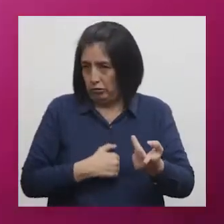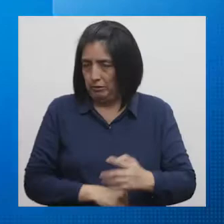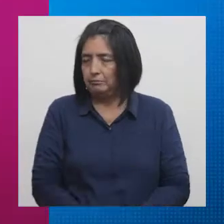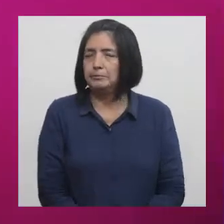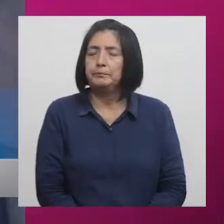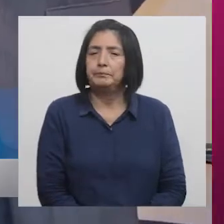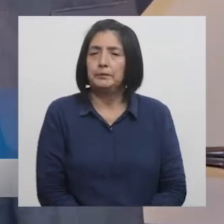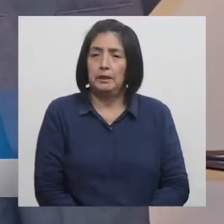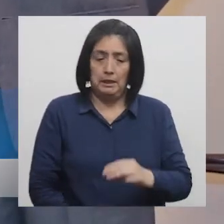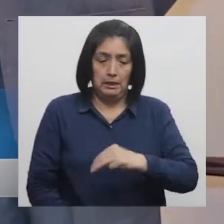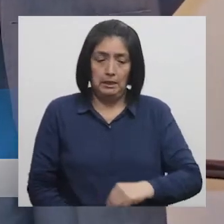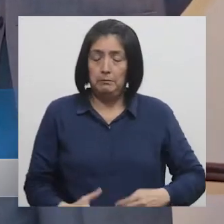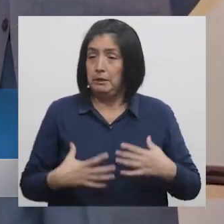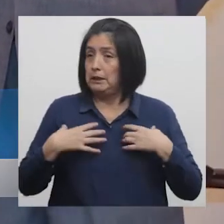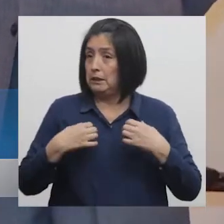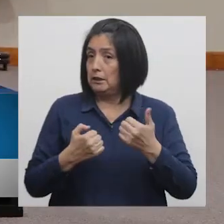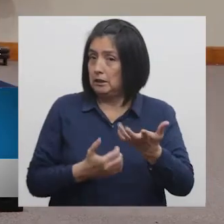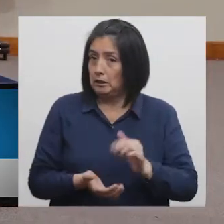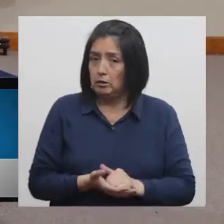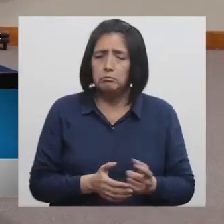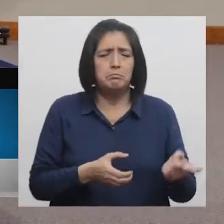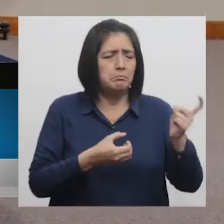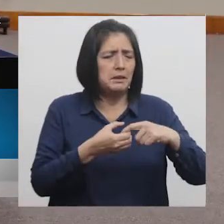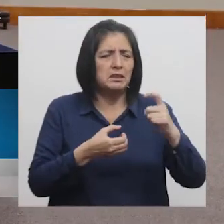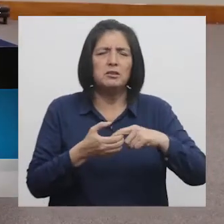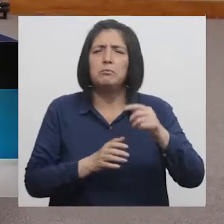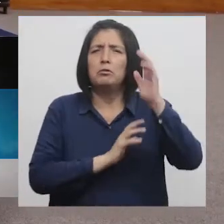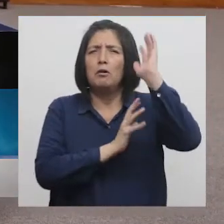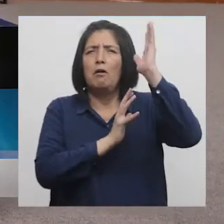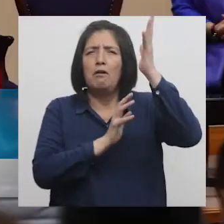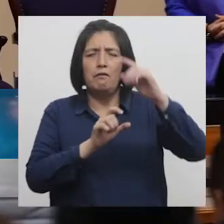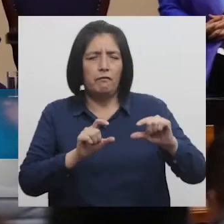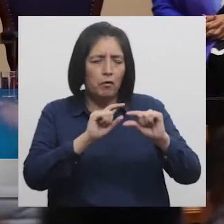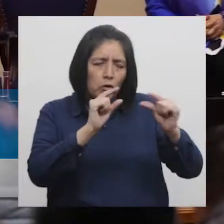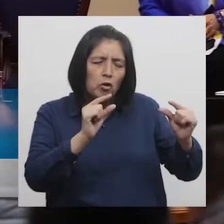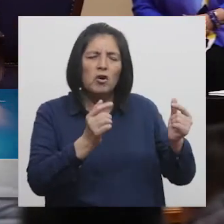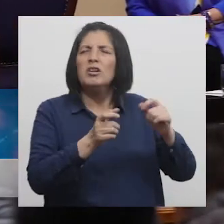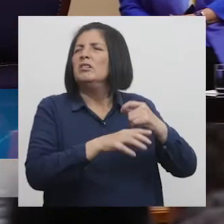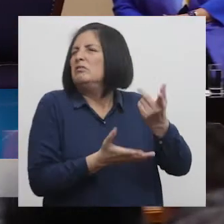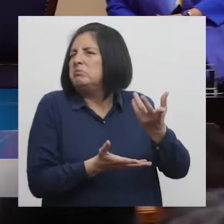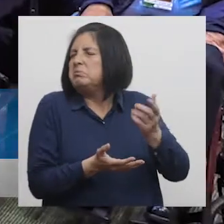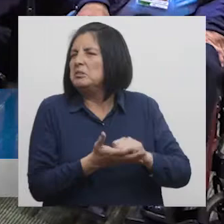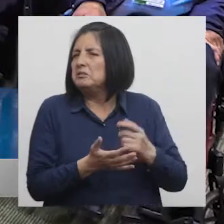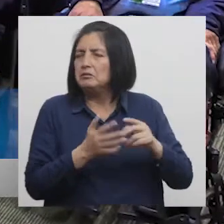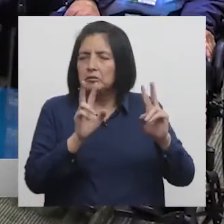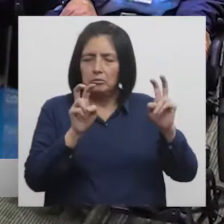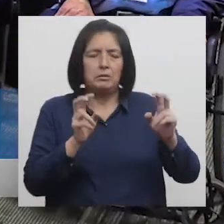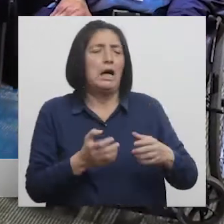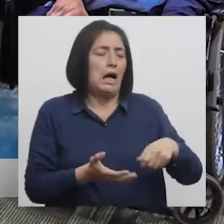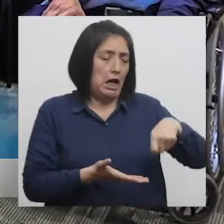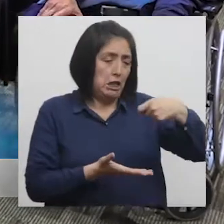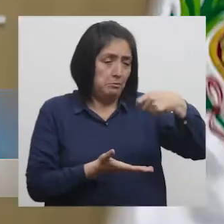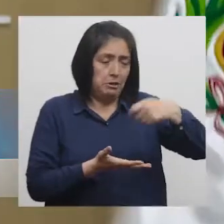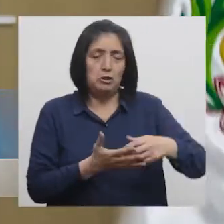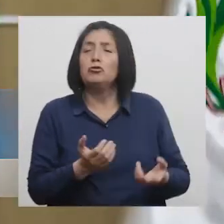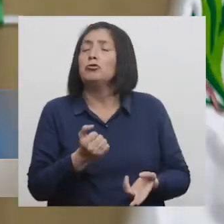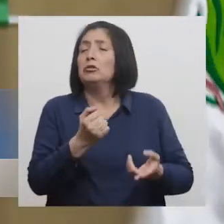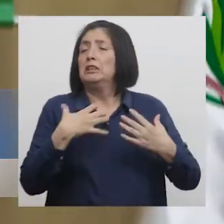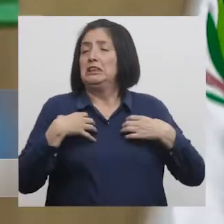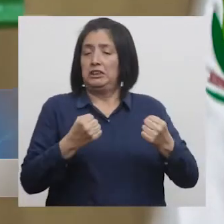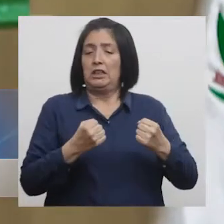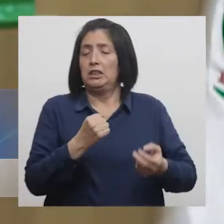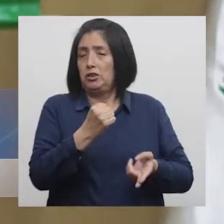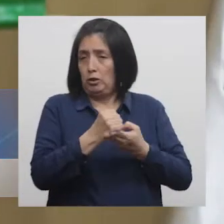sano La ministra de Salud Silvia Pesa Participó en el Foro Gastronómico Internacional Denominado Alimentación Sana, Segura y